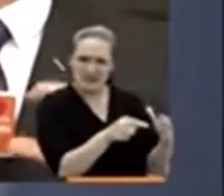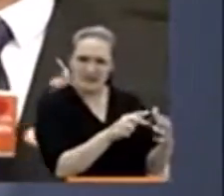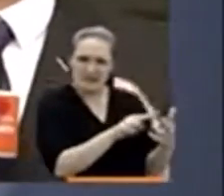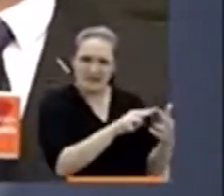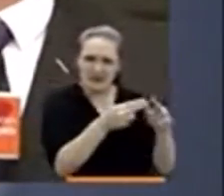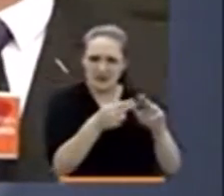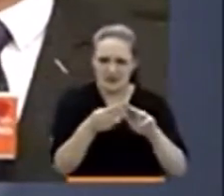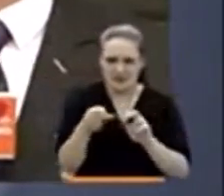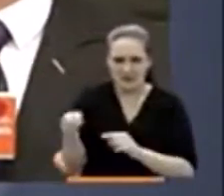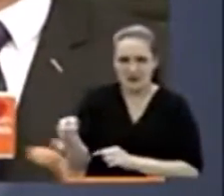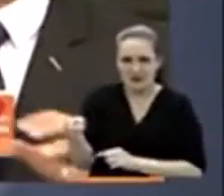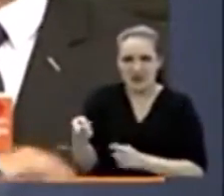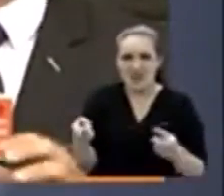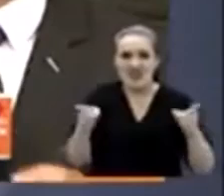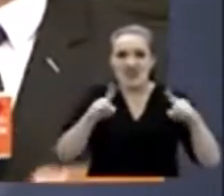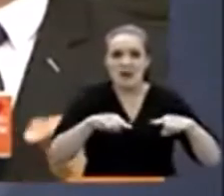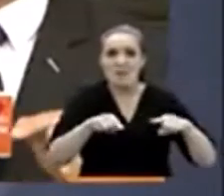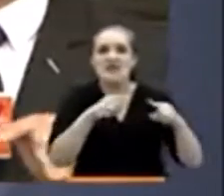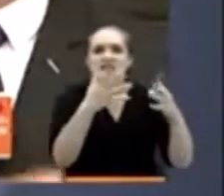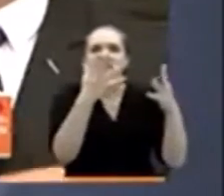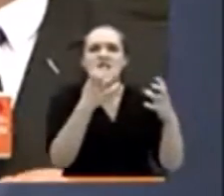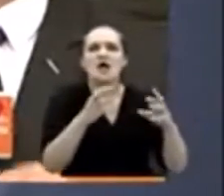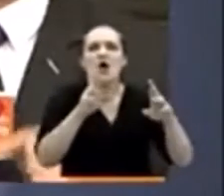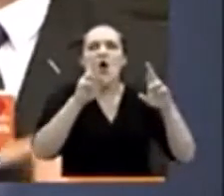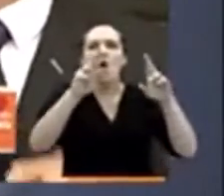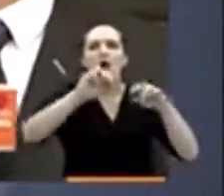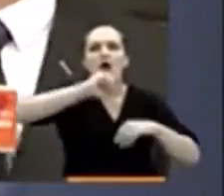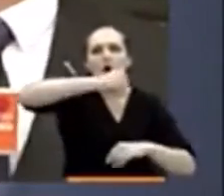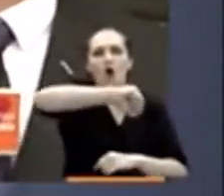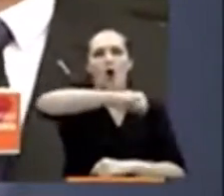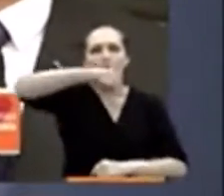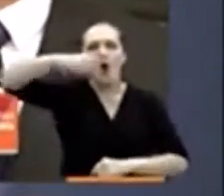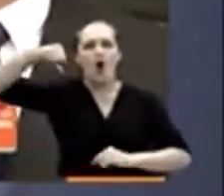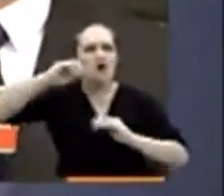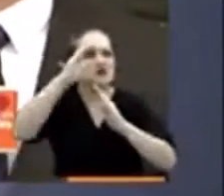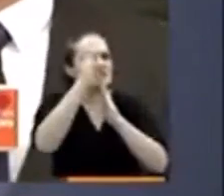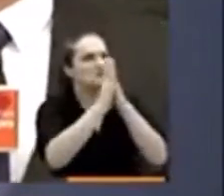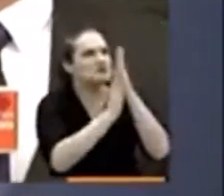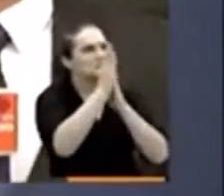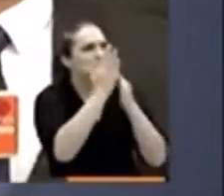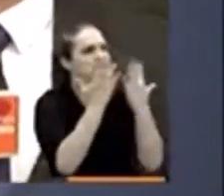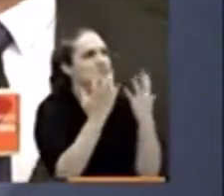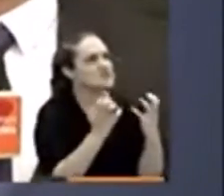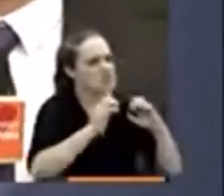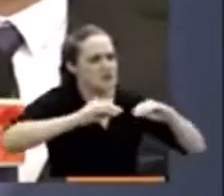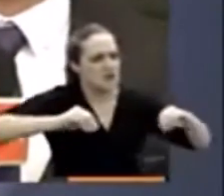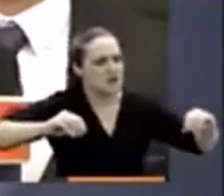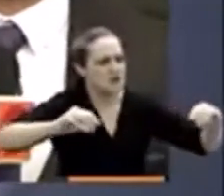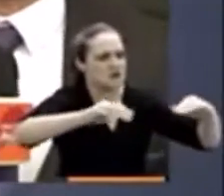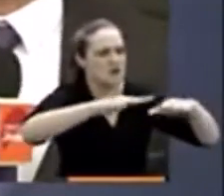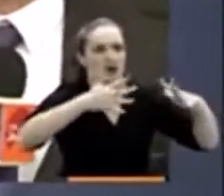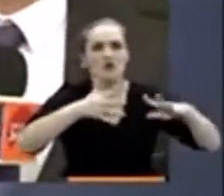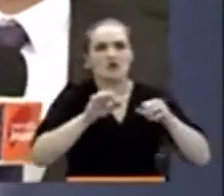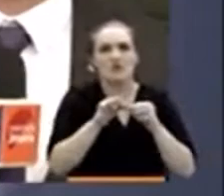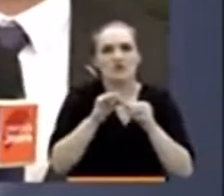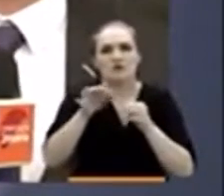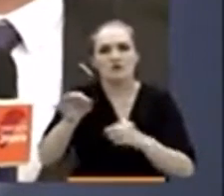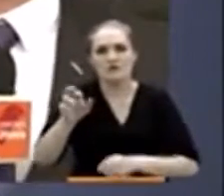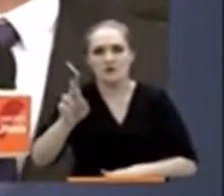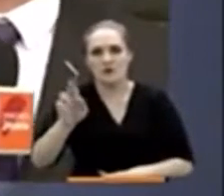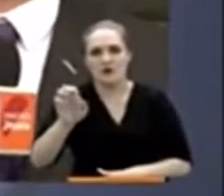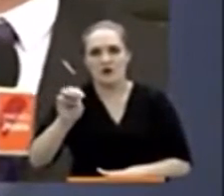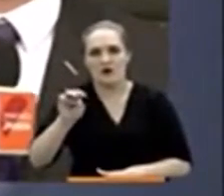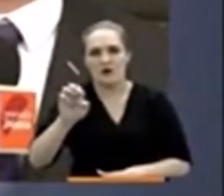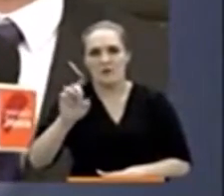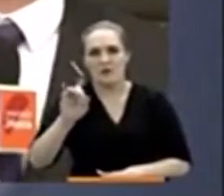este caso, huecas de oro en un municipio que es minero. Hablamos exactamente de Remedios y Segovia. Fueron cinco y cuatro operaciones